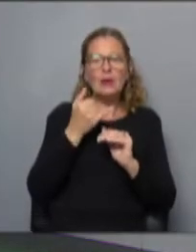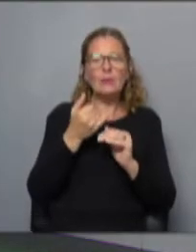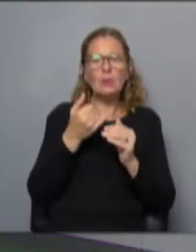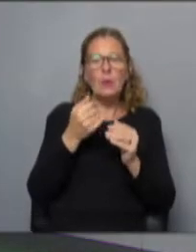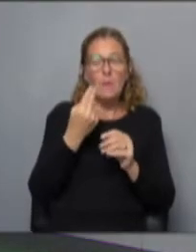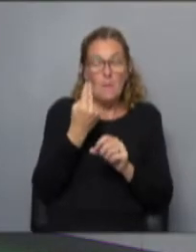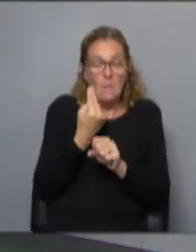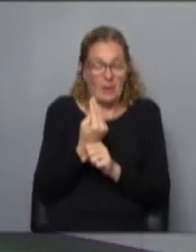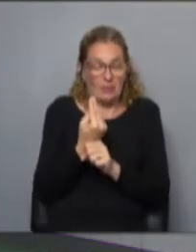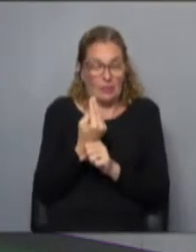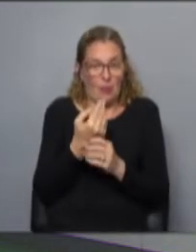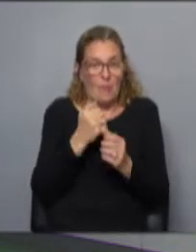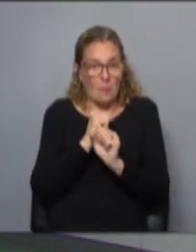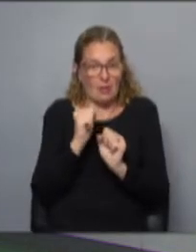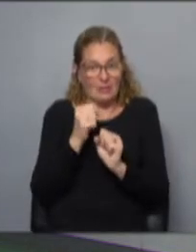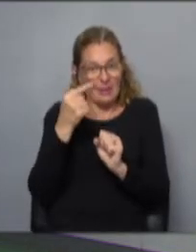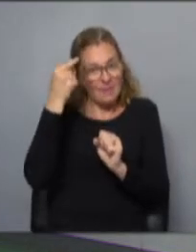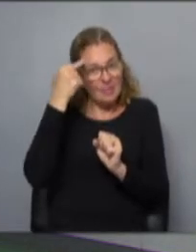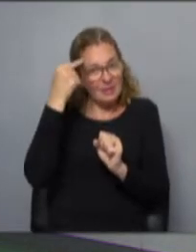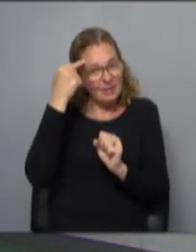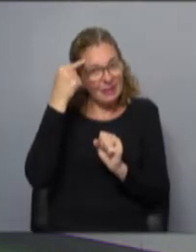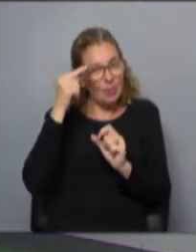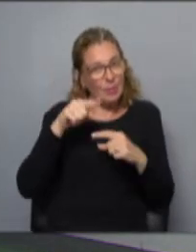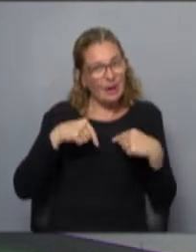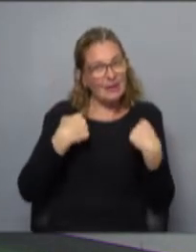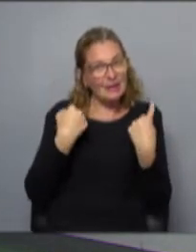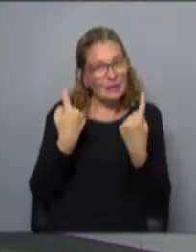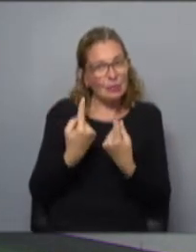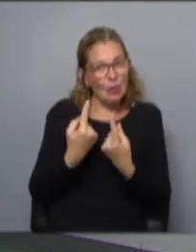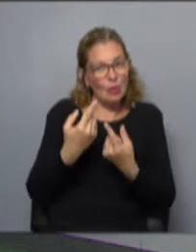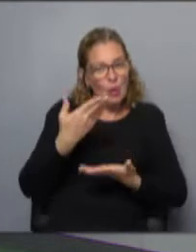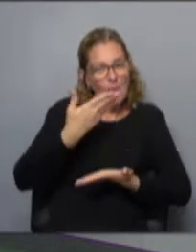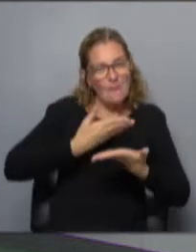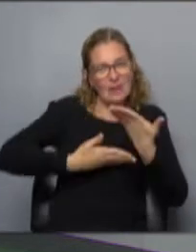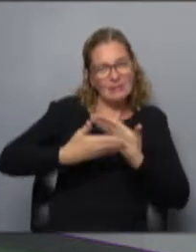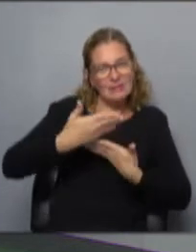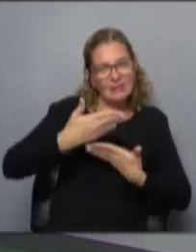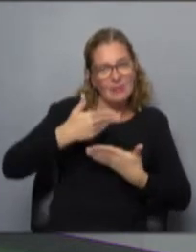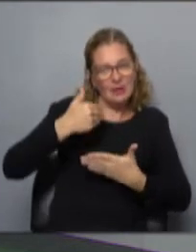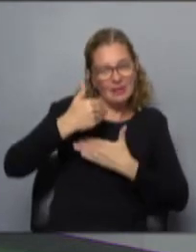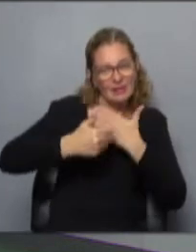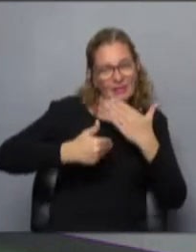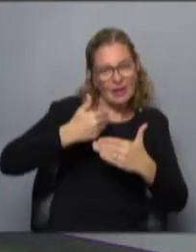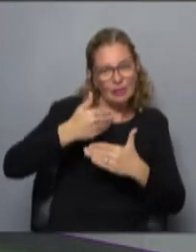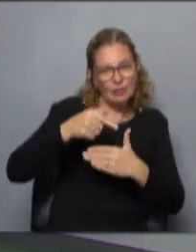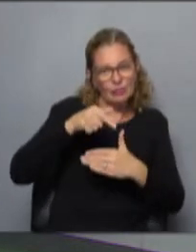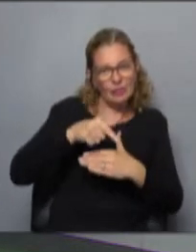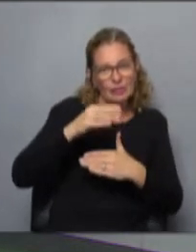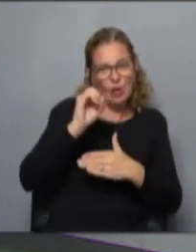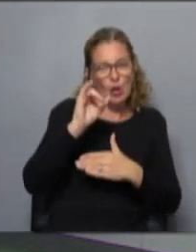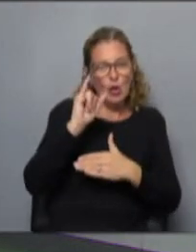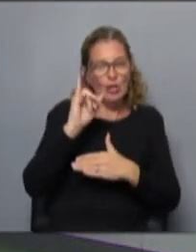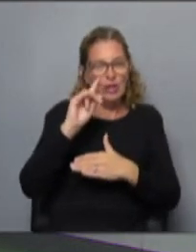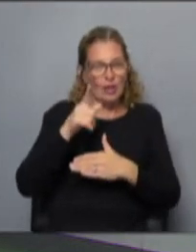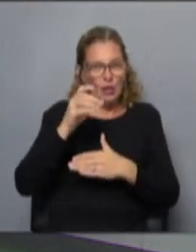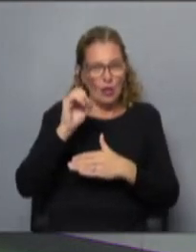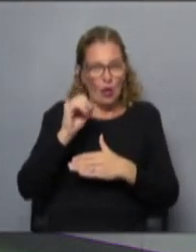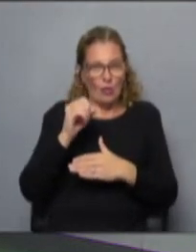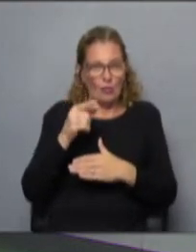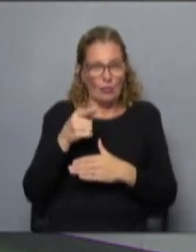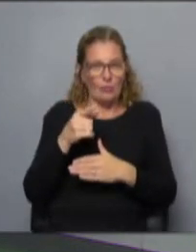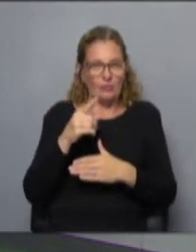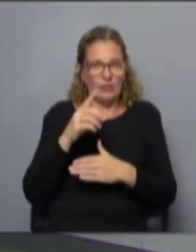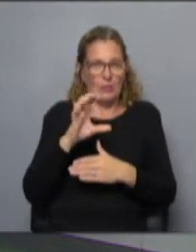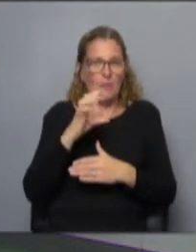permiten y están pensados para que la comunidad participe en el proceso de desarrollo y producción de esos códigos de funcionamiento de un